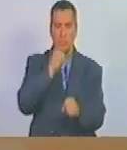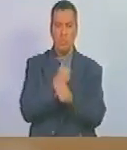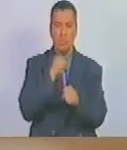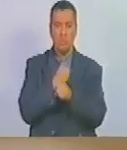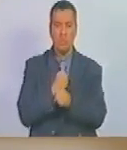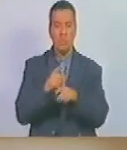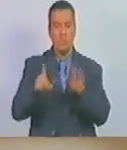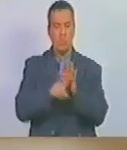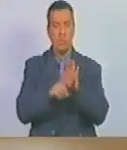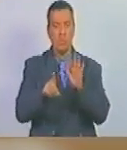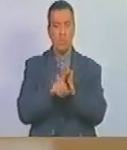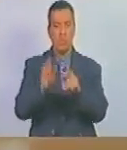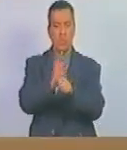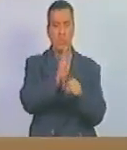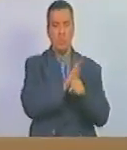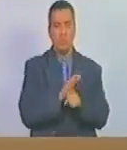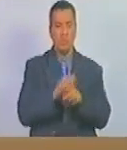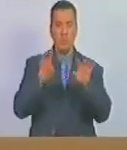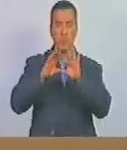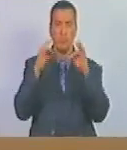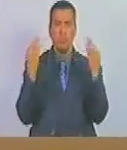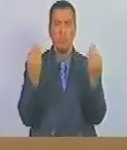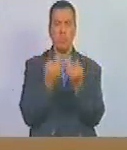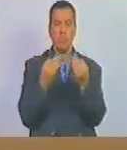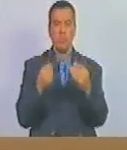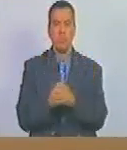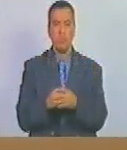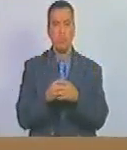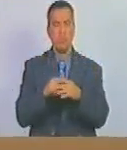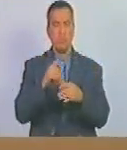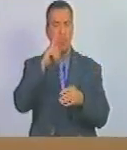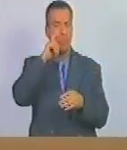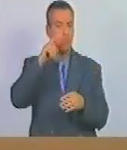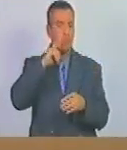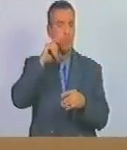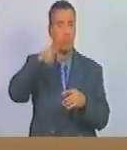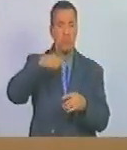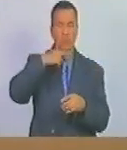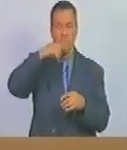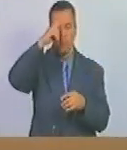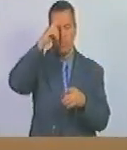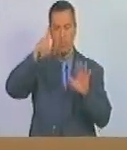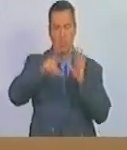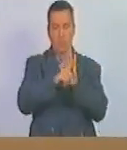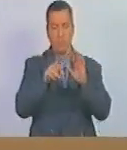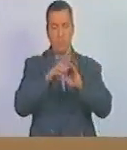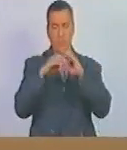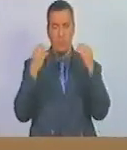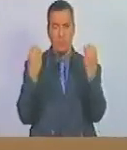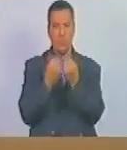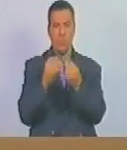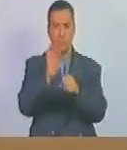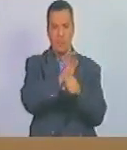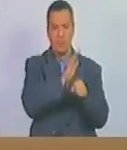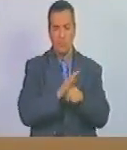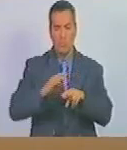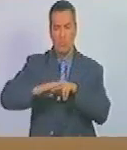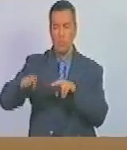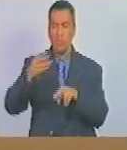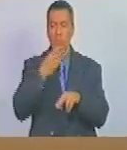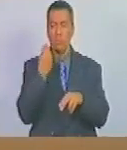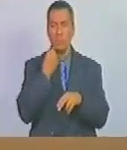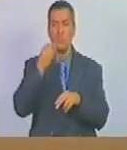ley para la protección de la familia la maternidad y la paternidad la ley orgánica para la protección de niños